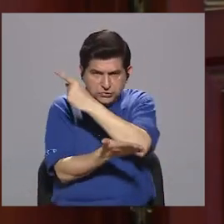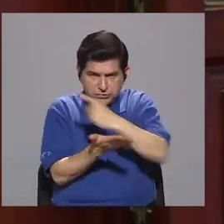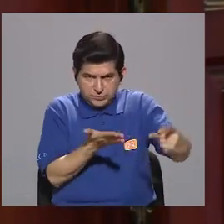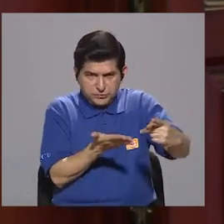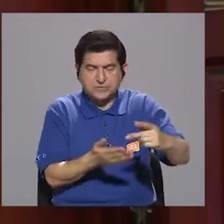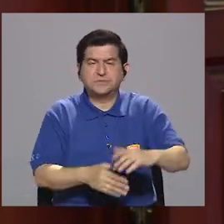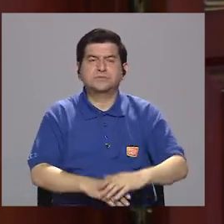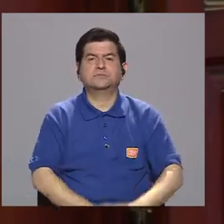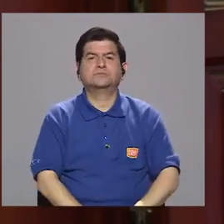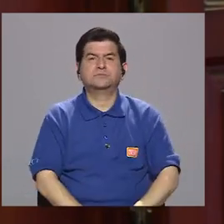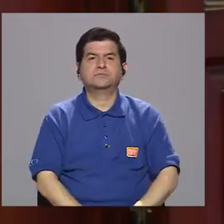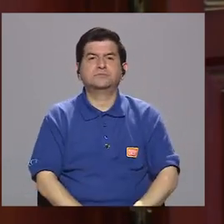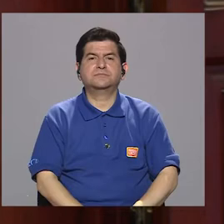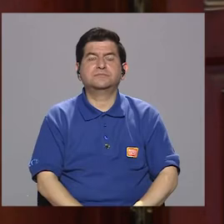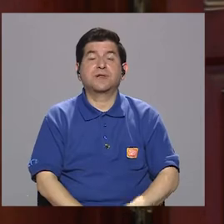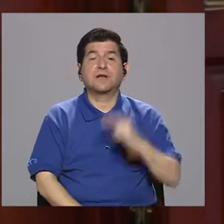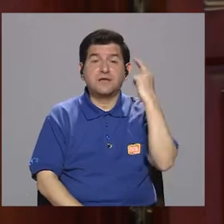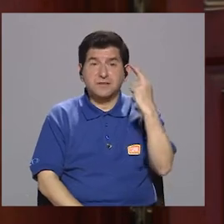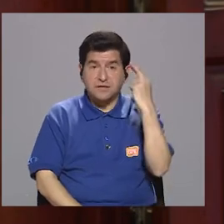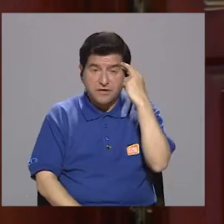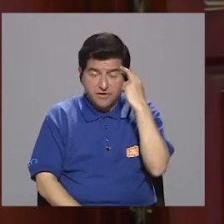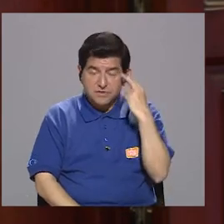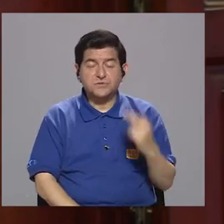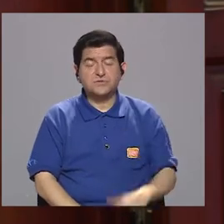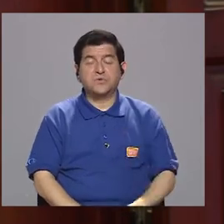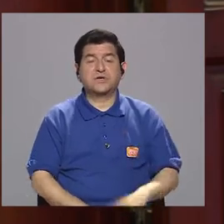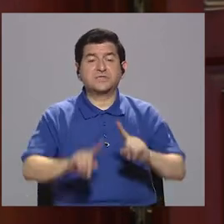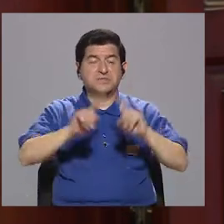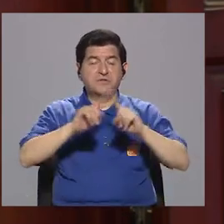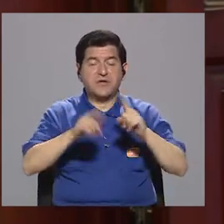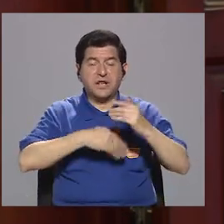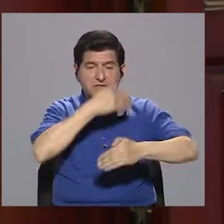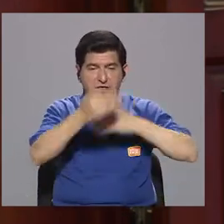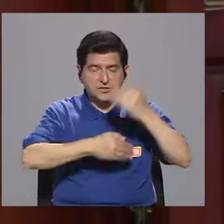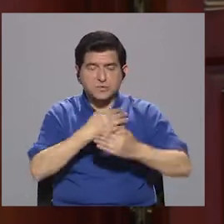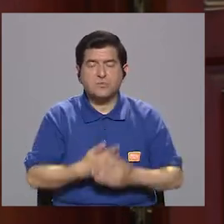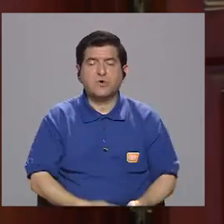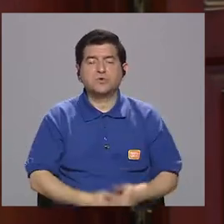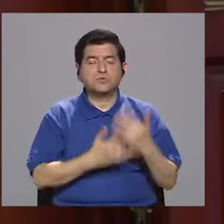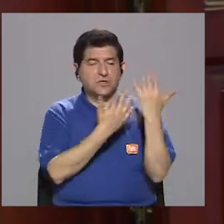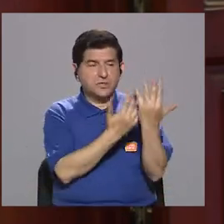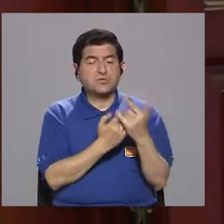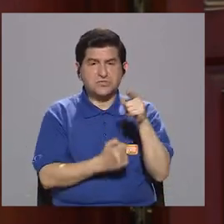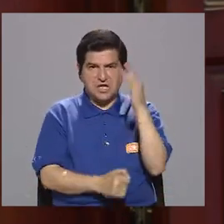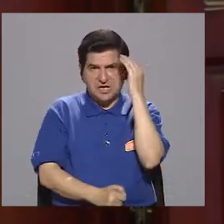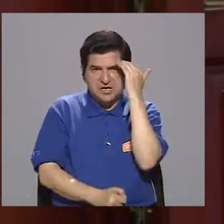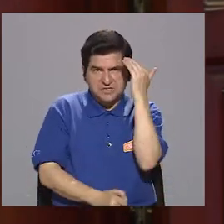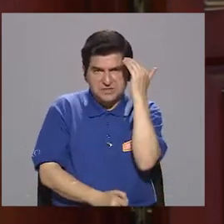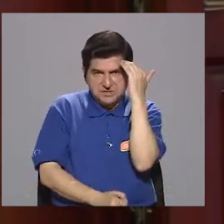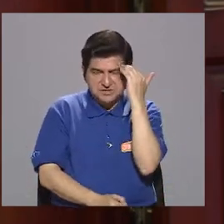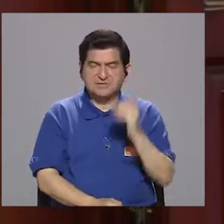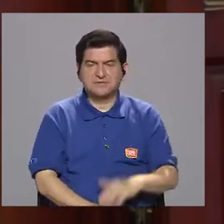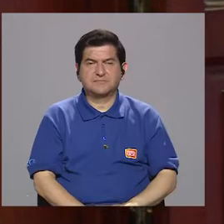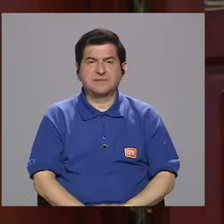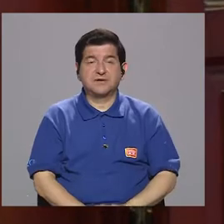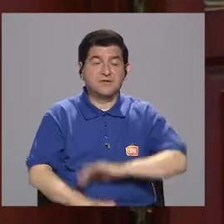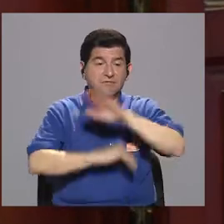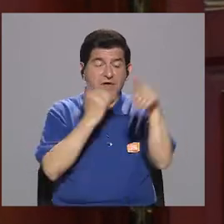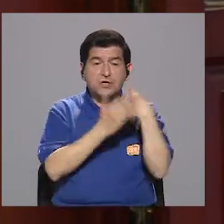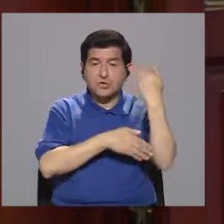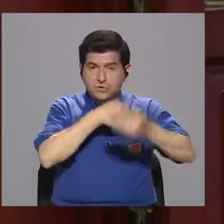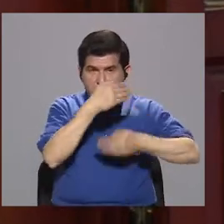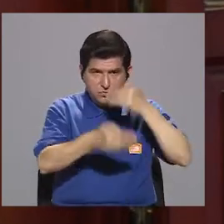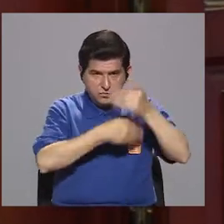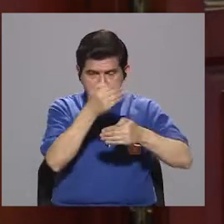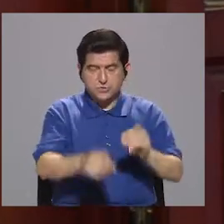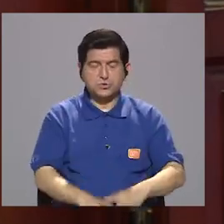causas que tenían pendientes y a mí me llamó para decirme que ella sabía que prácticamente todas las